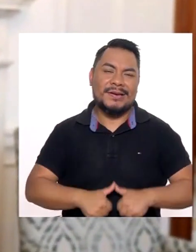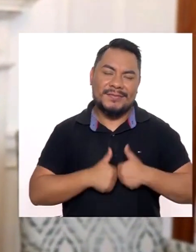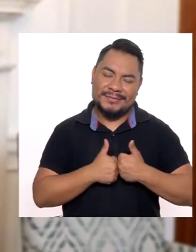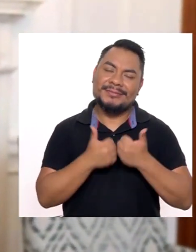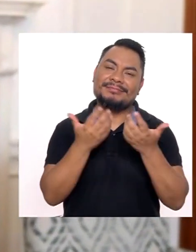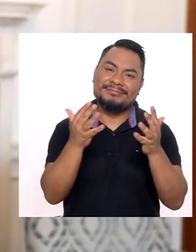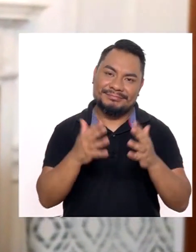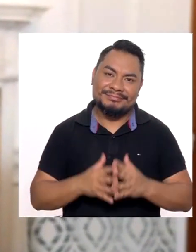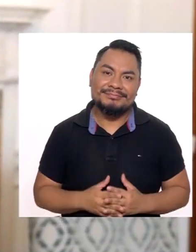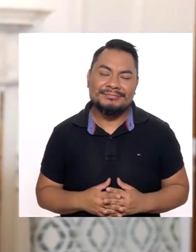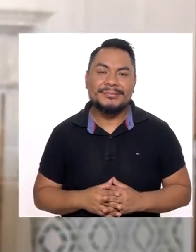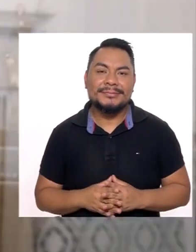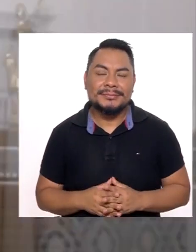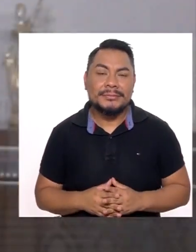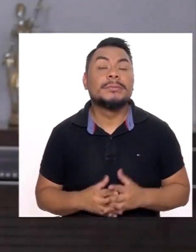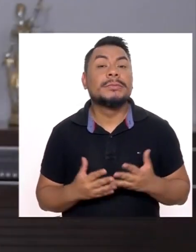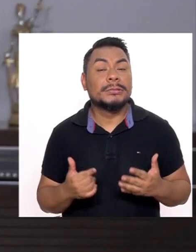vida